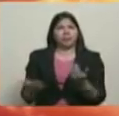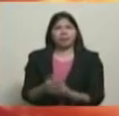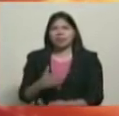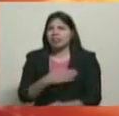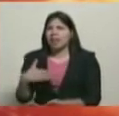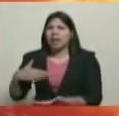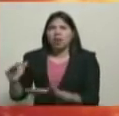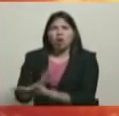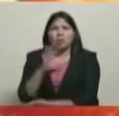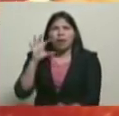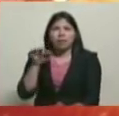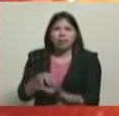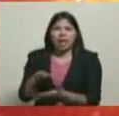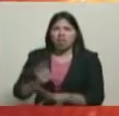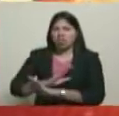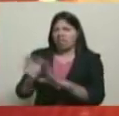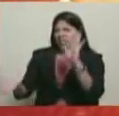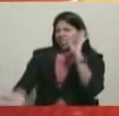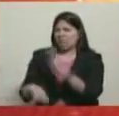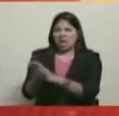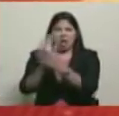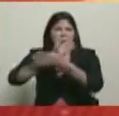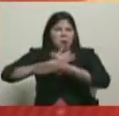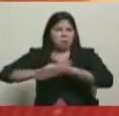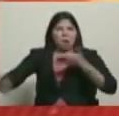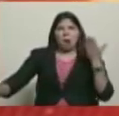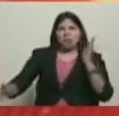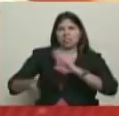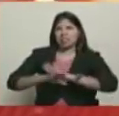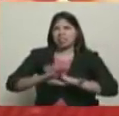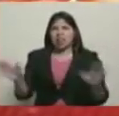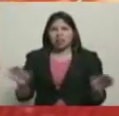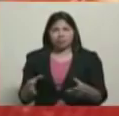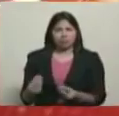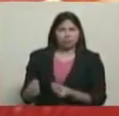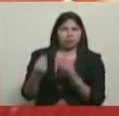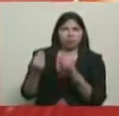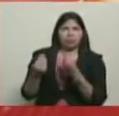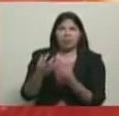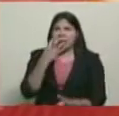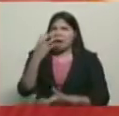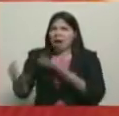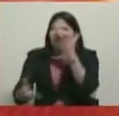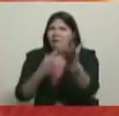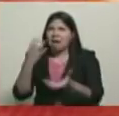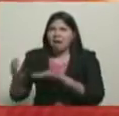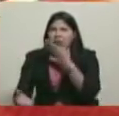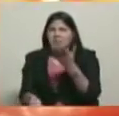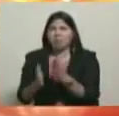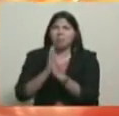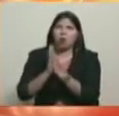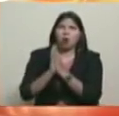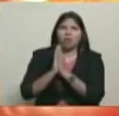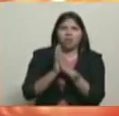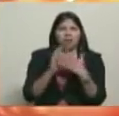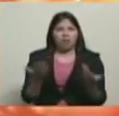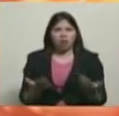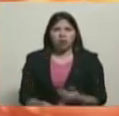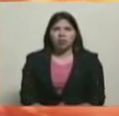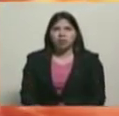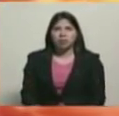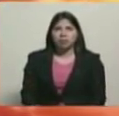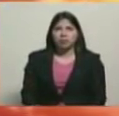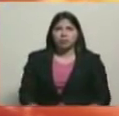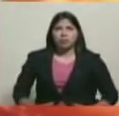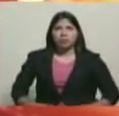contra el presidente y que ya se acabó. Esas son las mentiras que ellos le dicen a los gringos, y los gringos que tienen los sistemas de inteligencia más grandes, todavía no han podido determinar